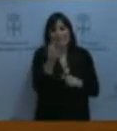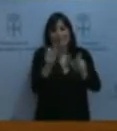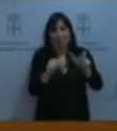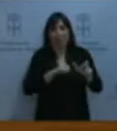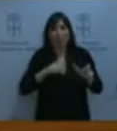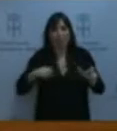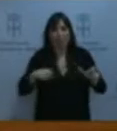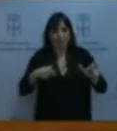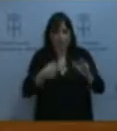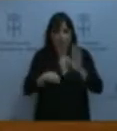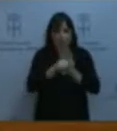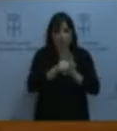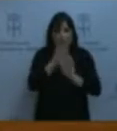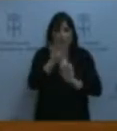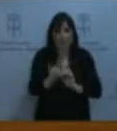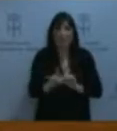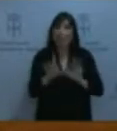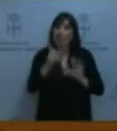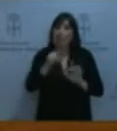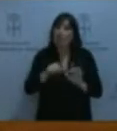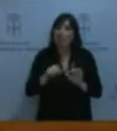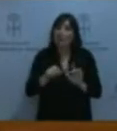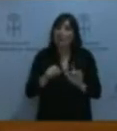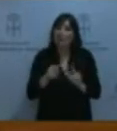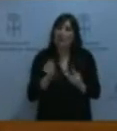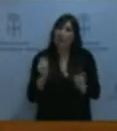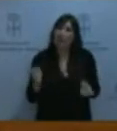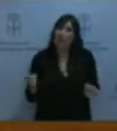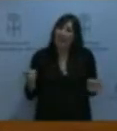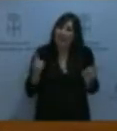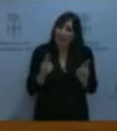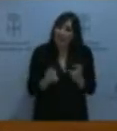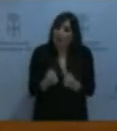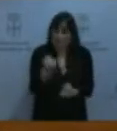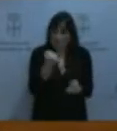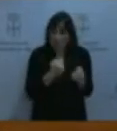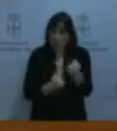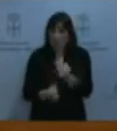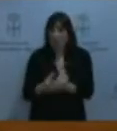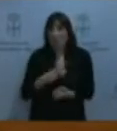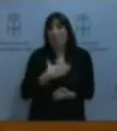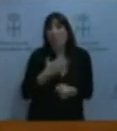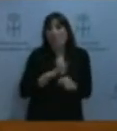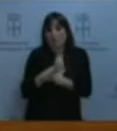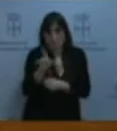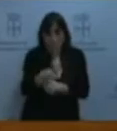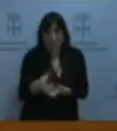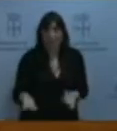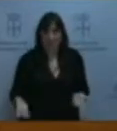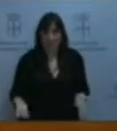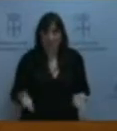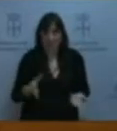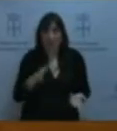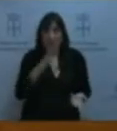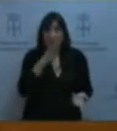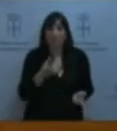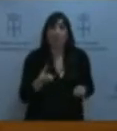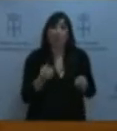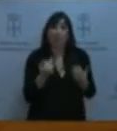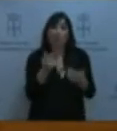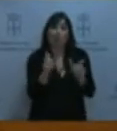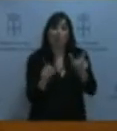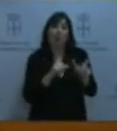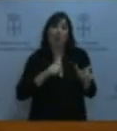recuperación económica pueda estar entre las razones de que haya ido disminuyendo ese número de autónomos, porque muchos de ellos hayan pasado